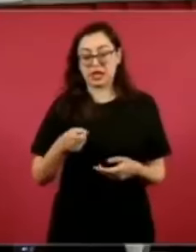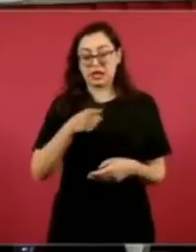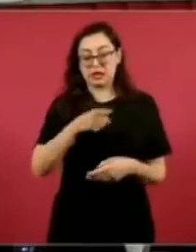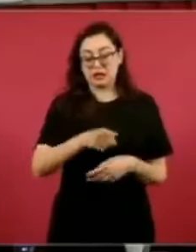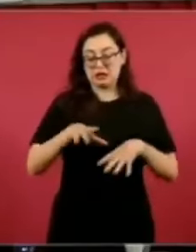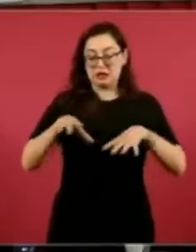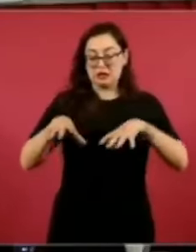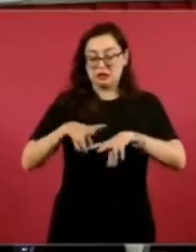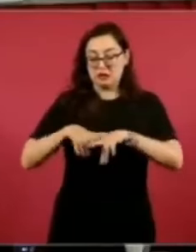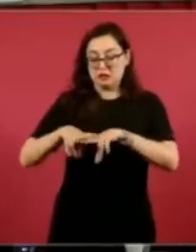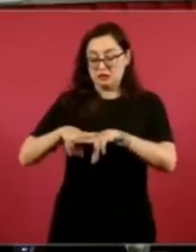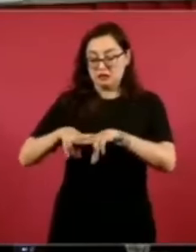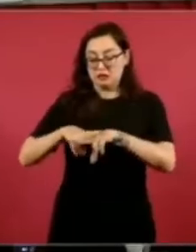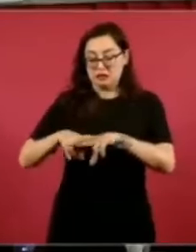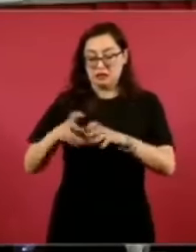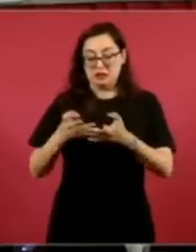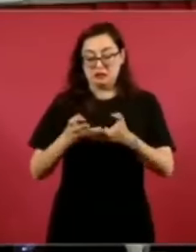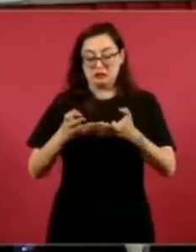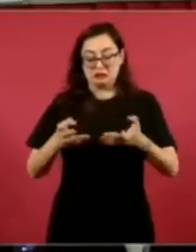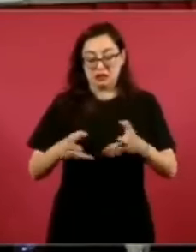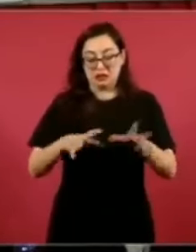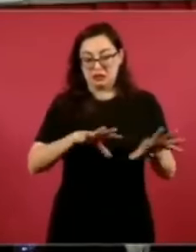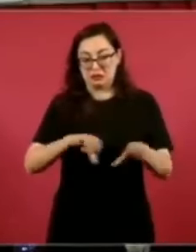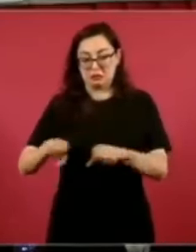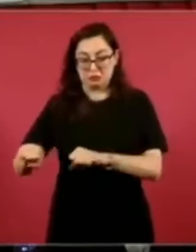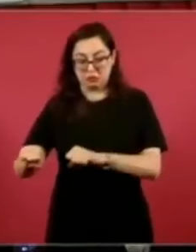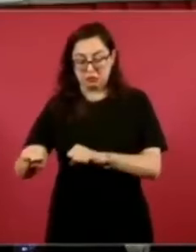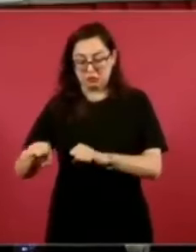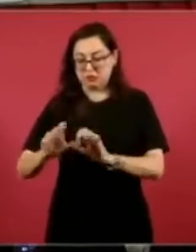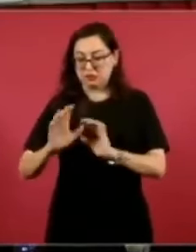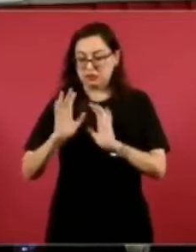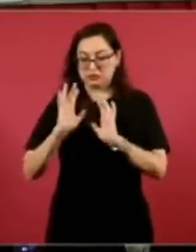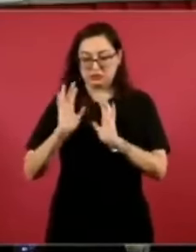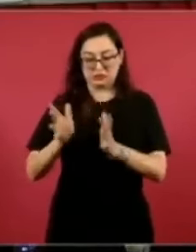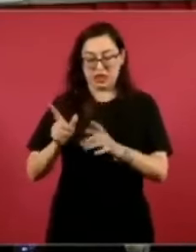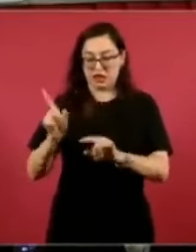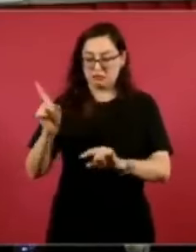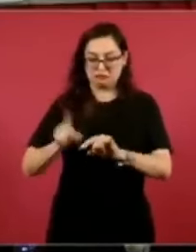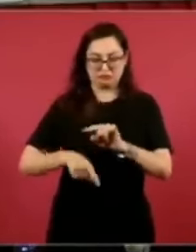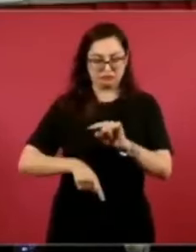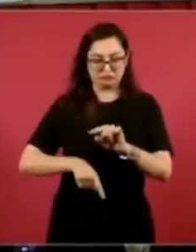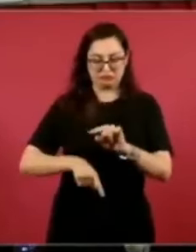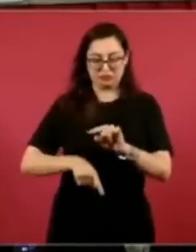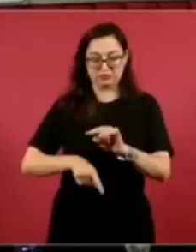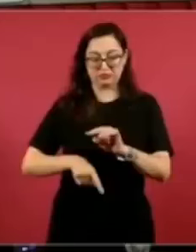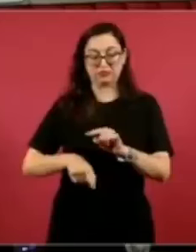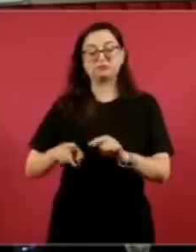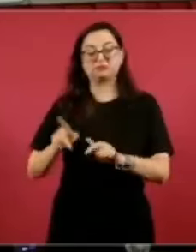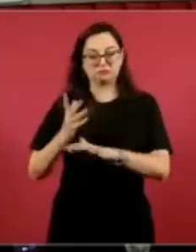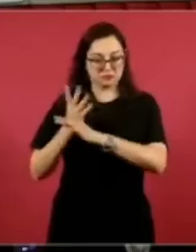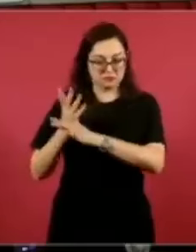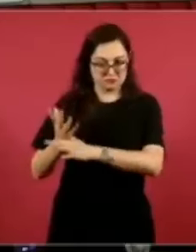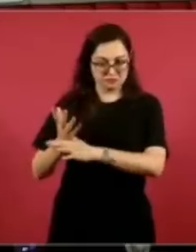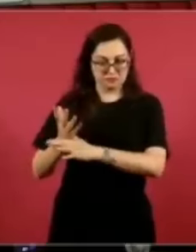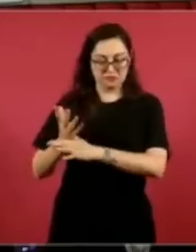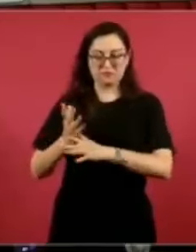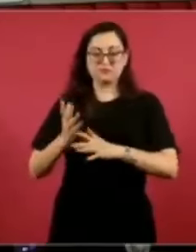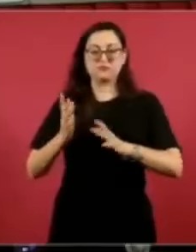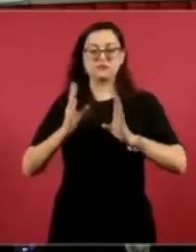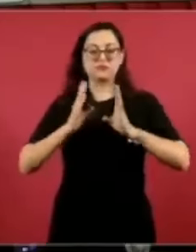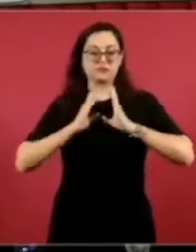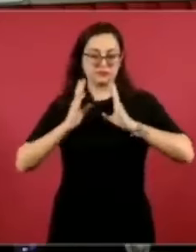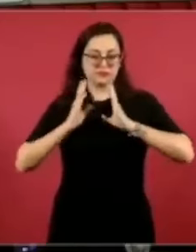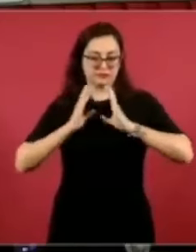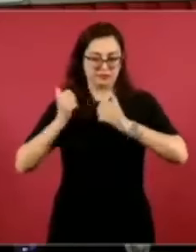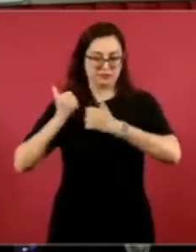eso es lo que me dice el almirante Morales y el almirante Ojeda, por lo